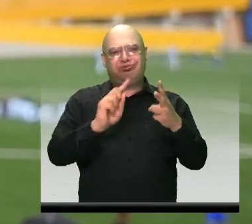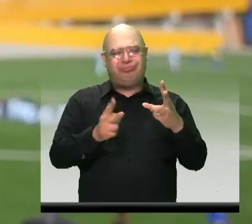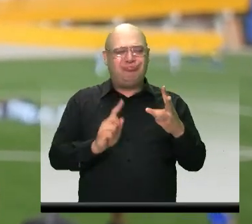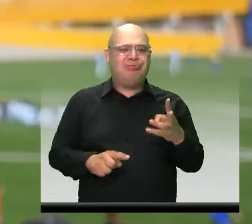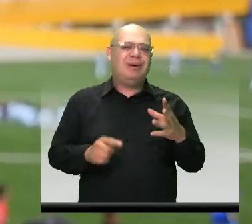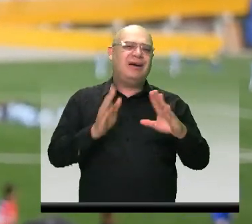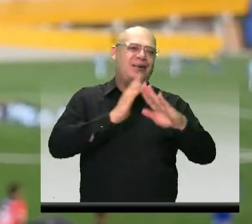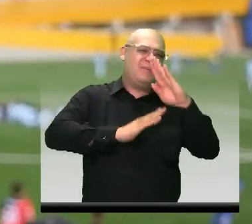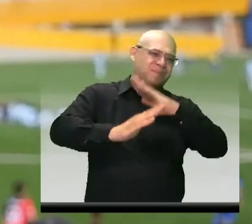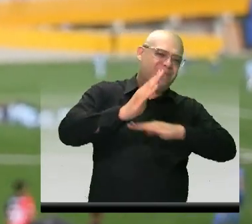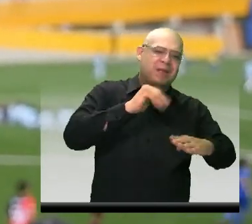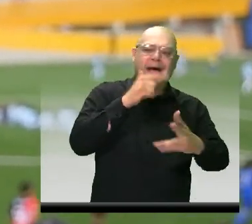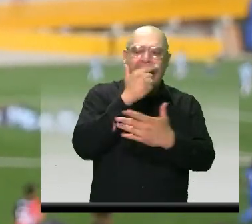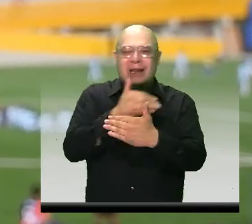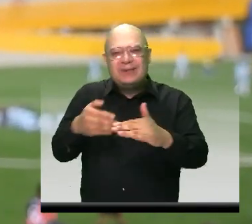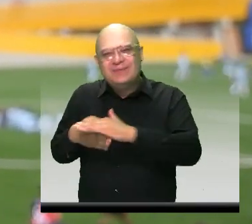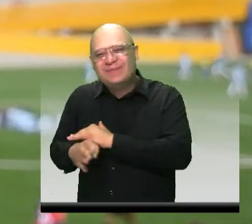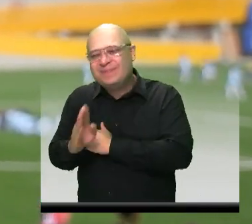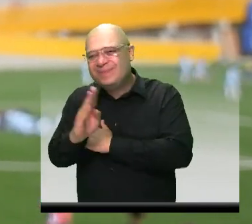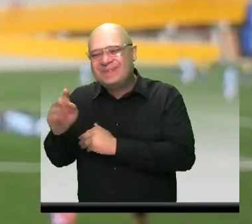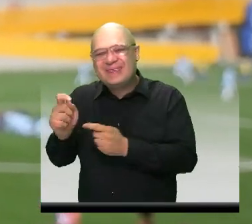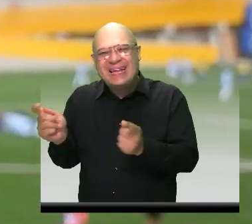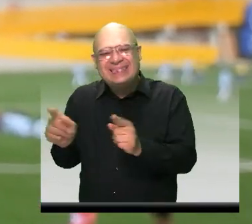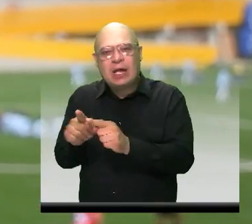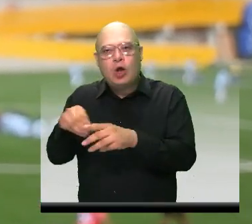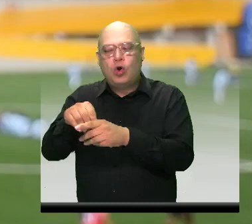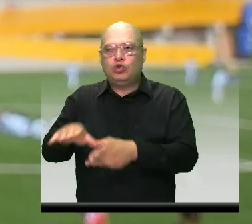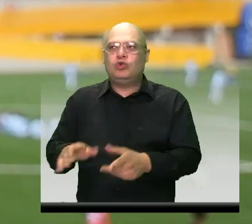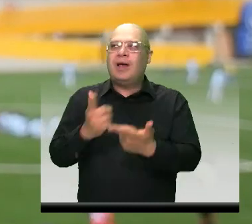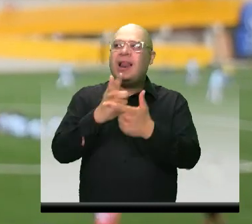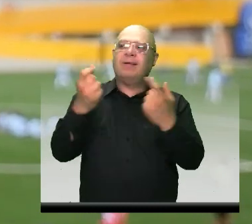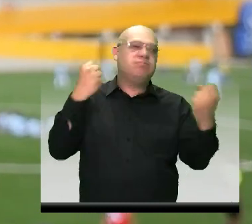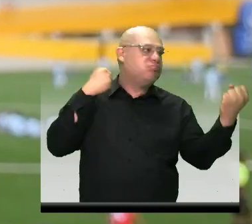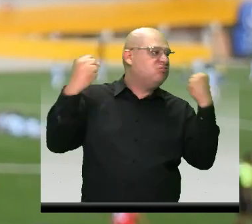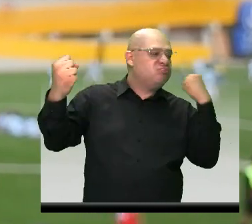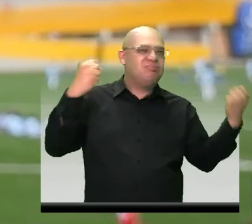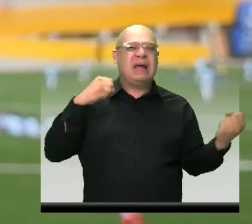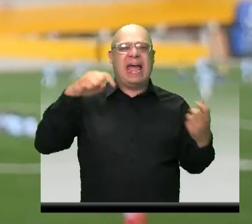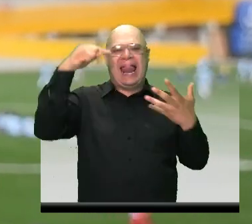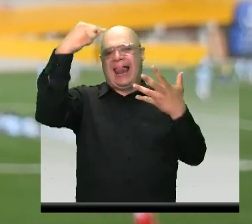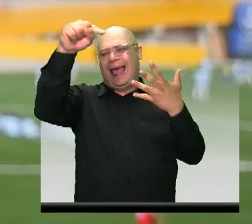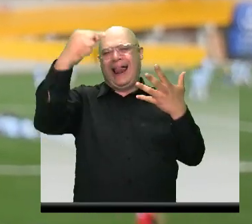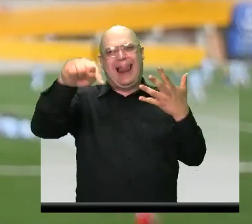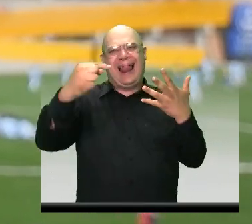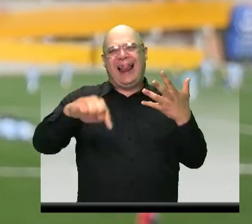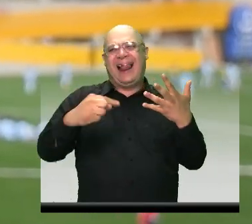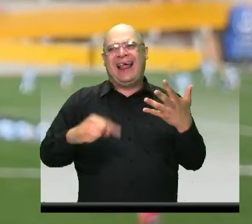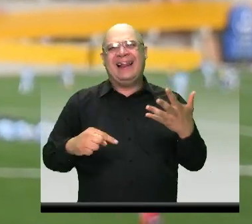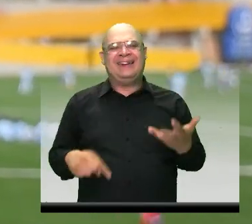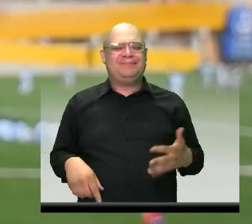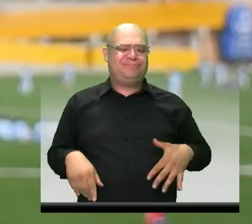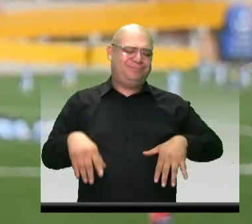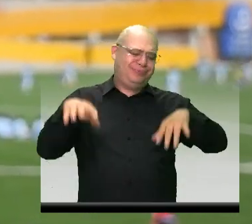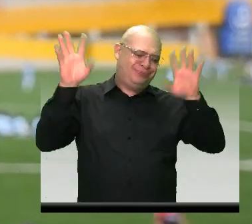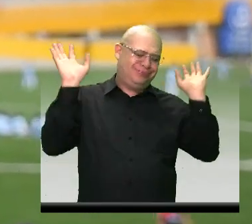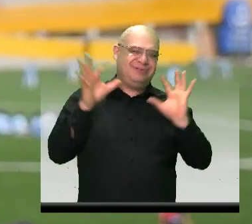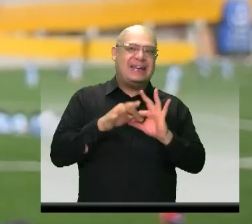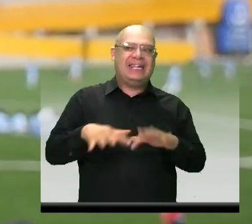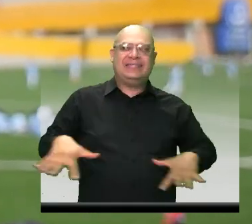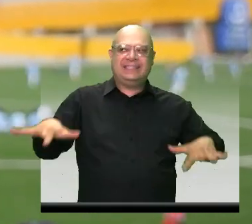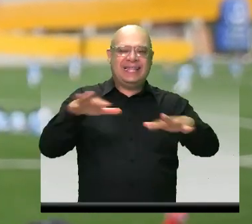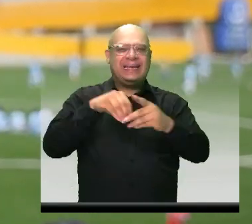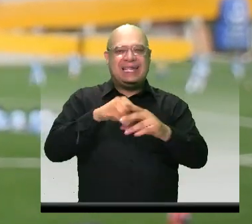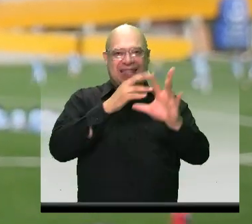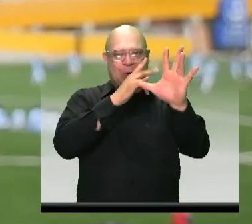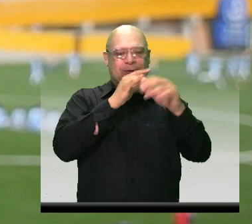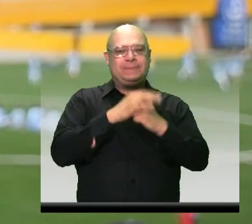ludoteca, gimnasio de libre, oferta institucional, una dinámica distinta dentro del territorio. Es lo